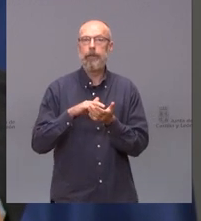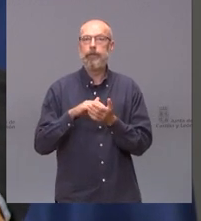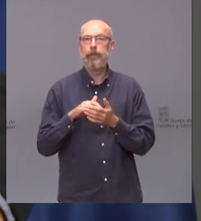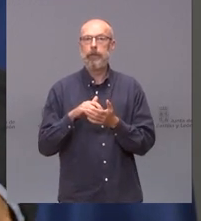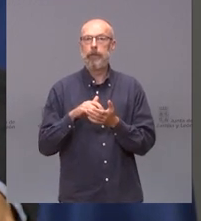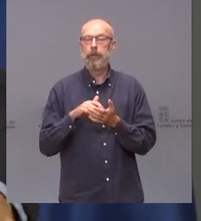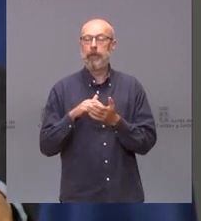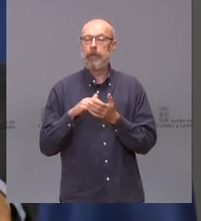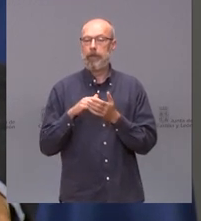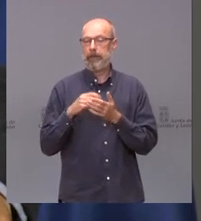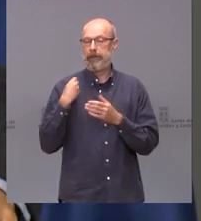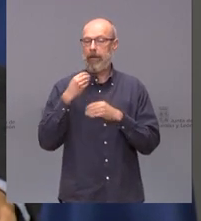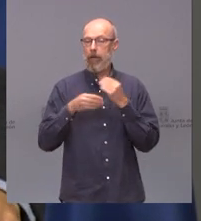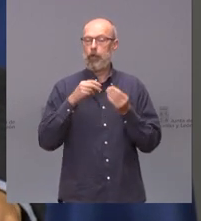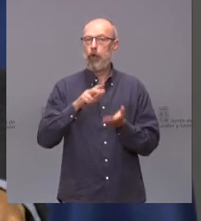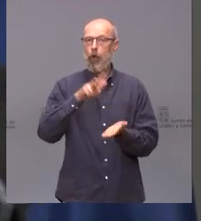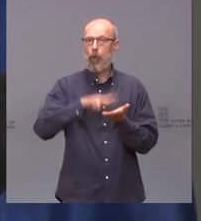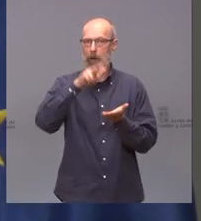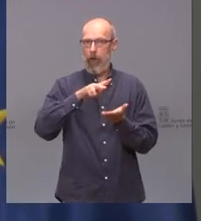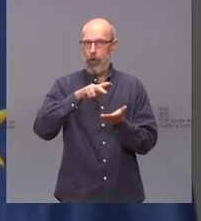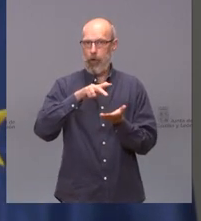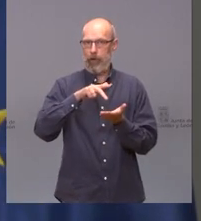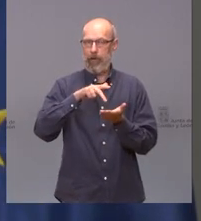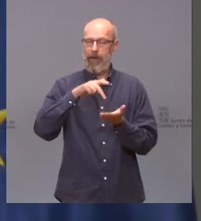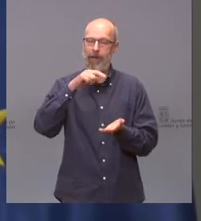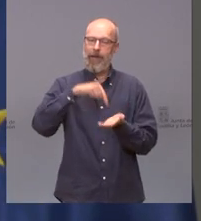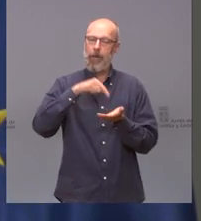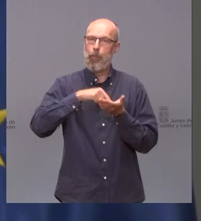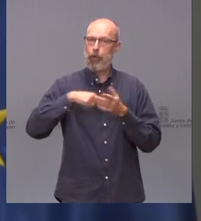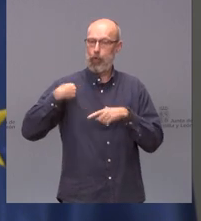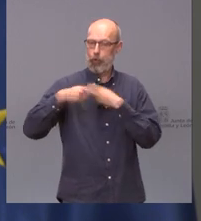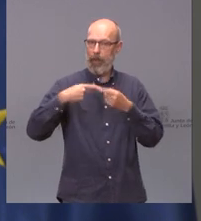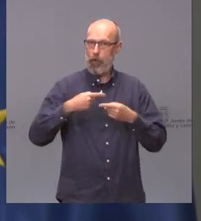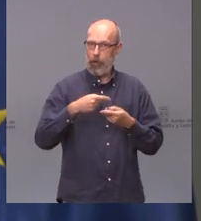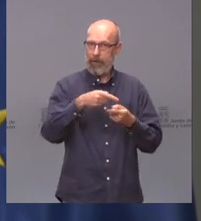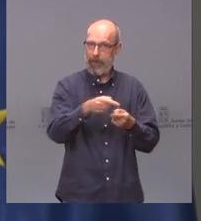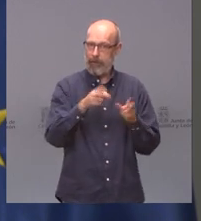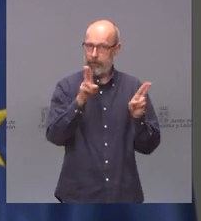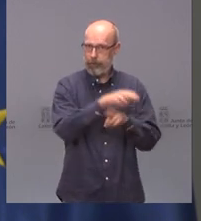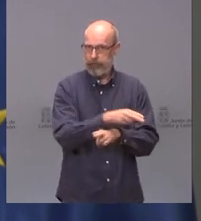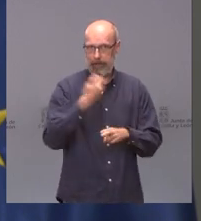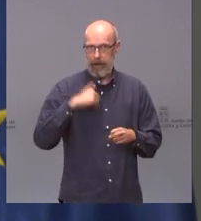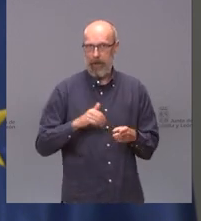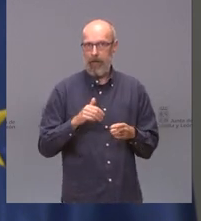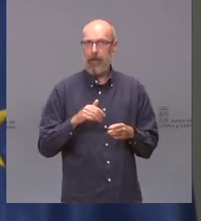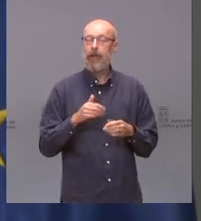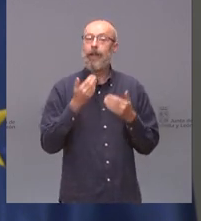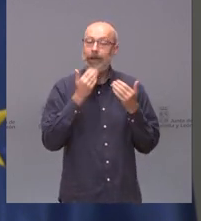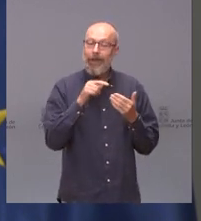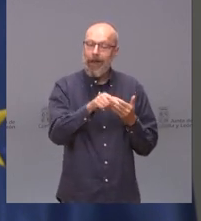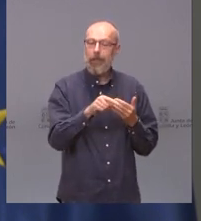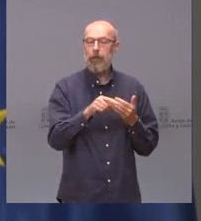la homologación del impuesto de sucesiones y donaciones que nos va a permitir reactivar